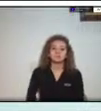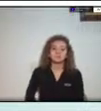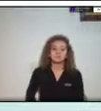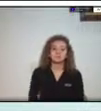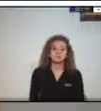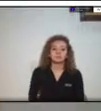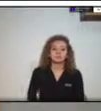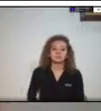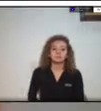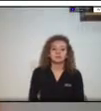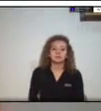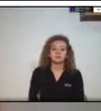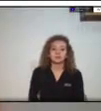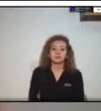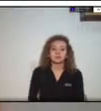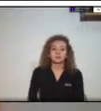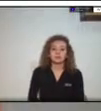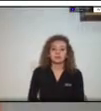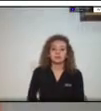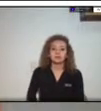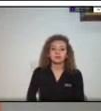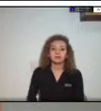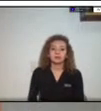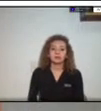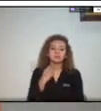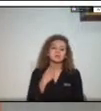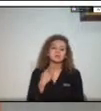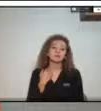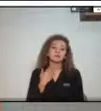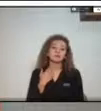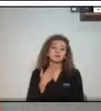ya discúlpame casi que no logro activar el micrófono